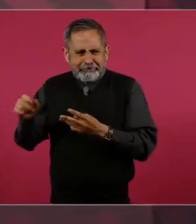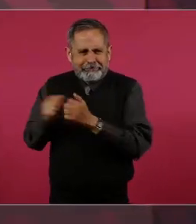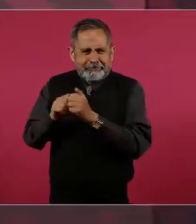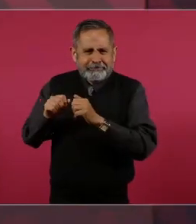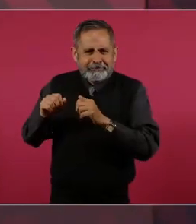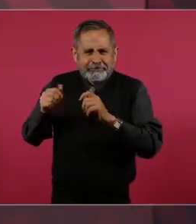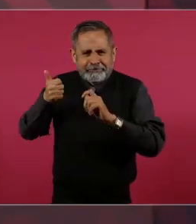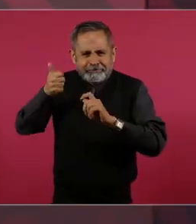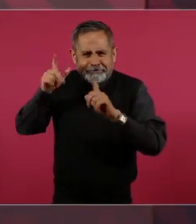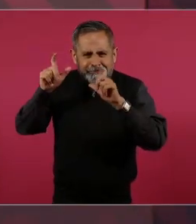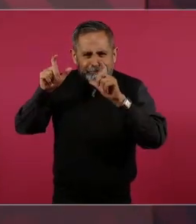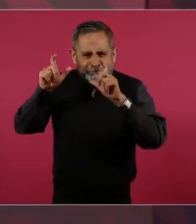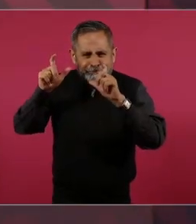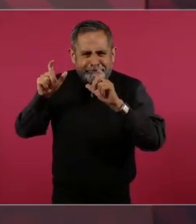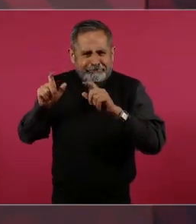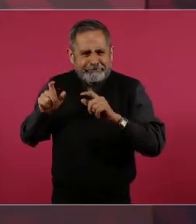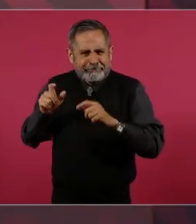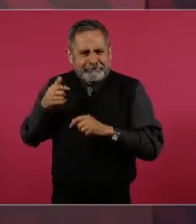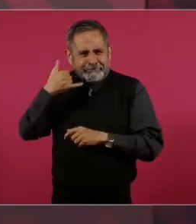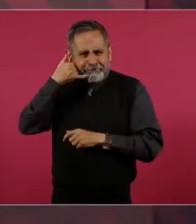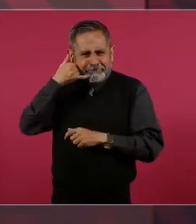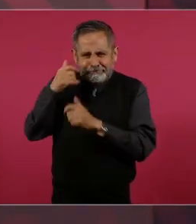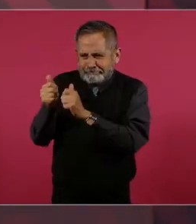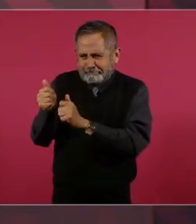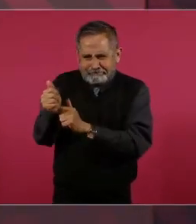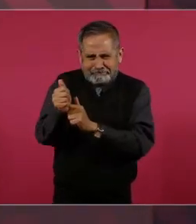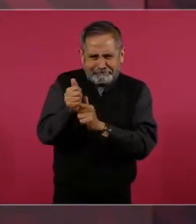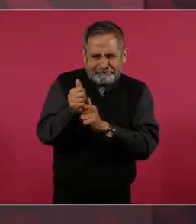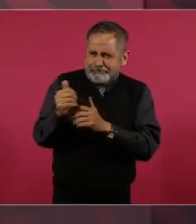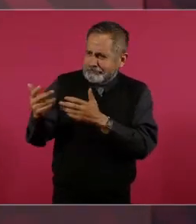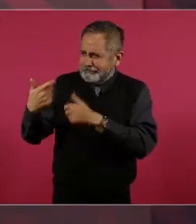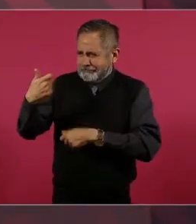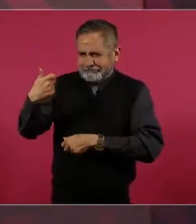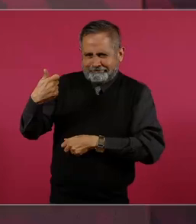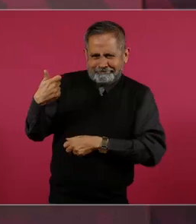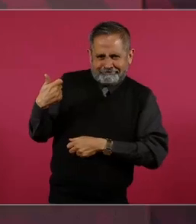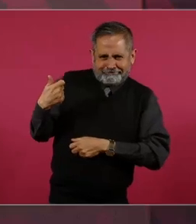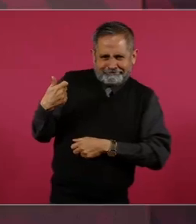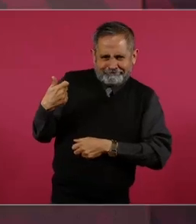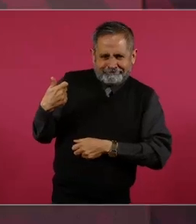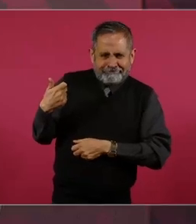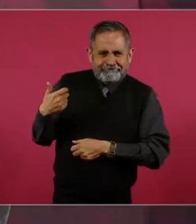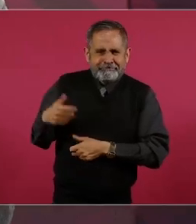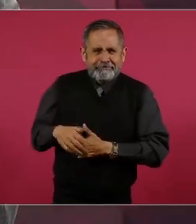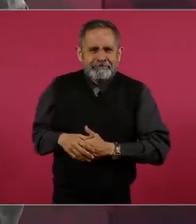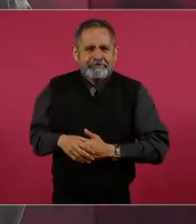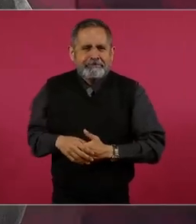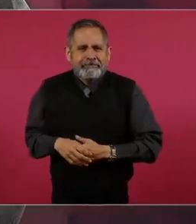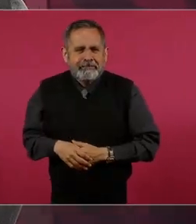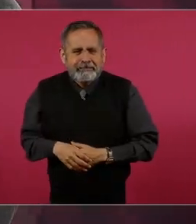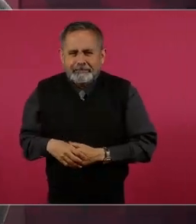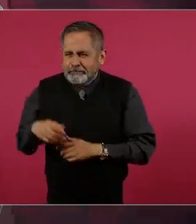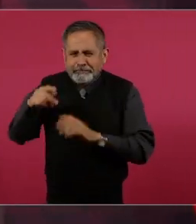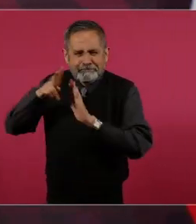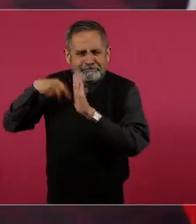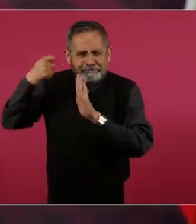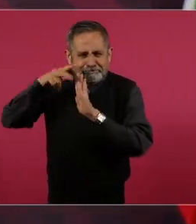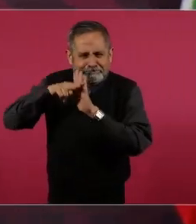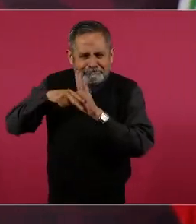una camarita de teléfono, hacemos los videos.